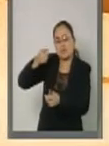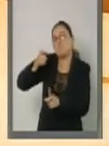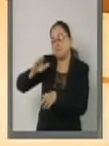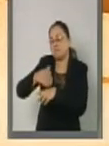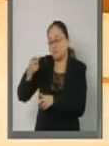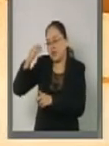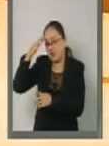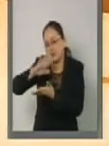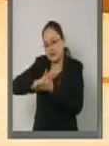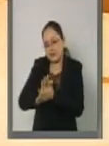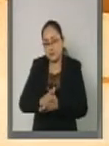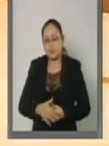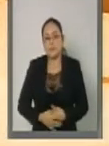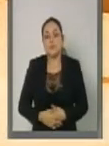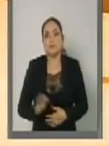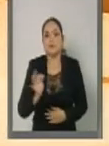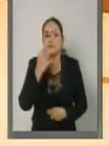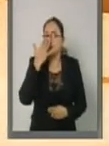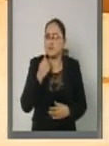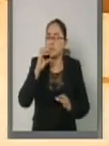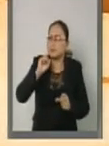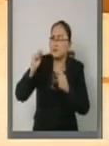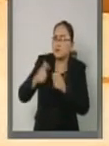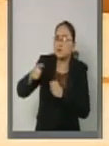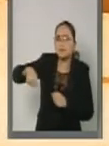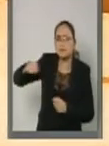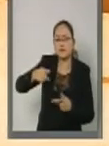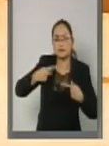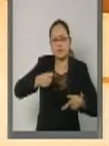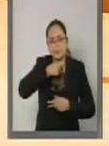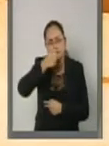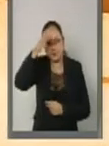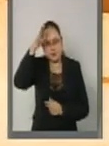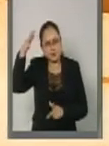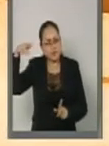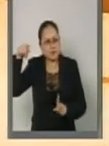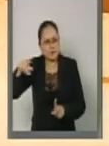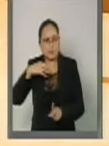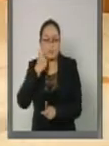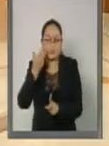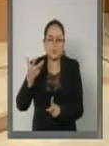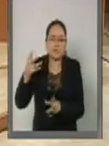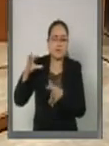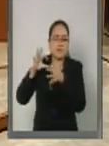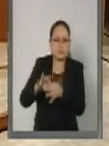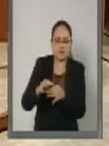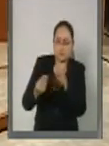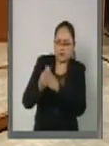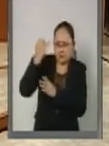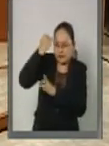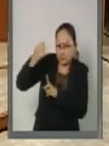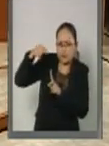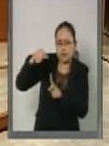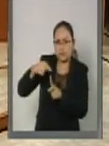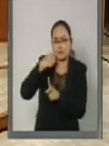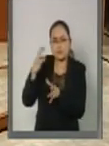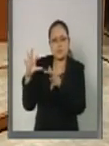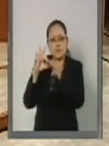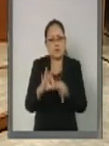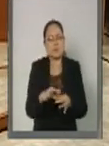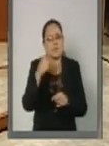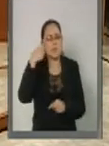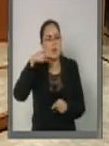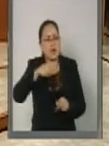ausencia o disposición de recursos que ayuden a las personas adultas mayores a resistir los cambios y nuevas circunstancias que son inherentes